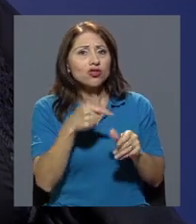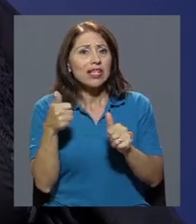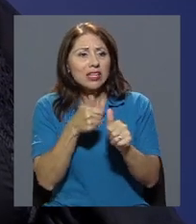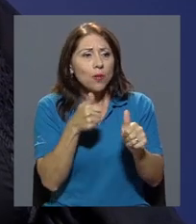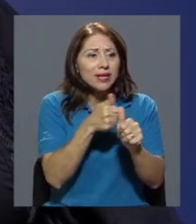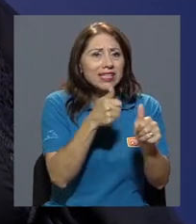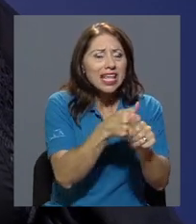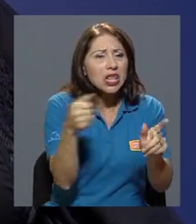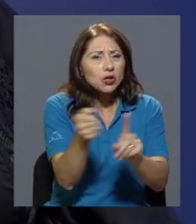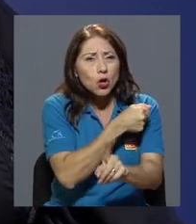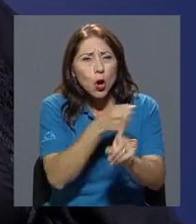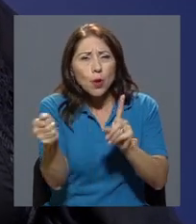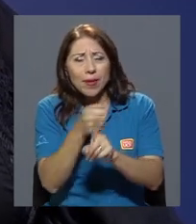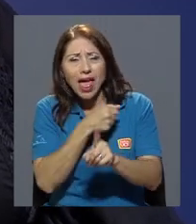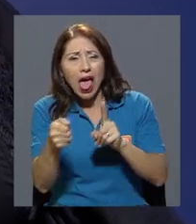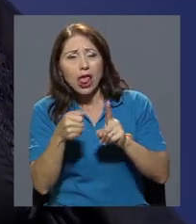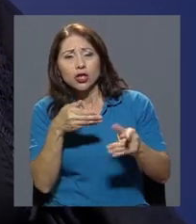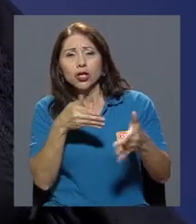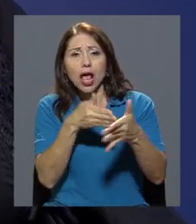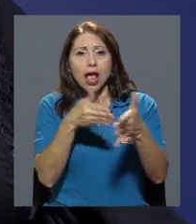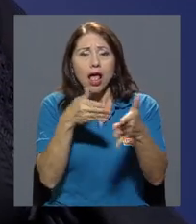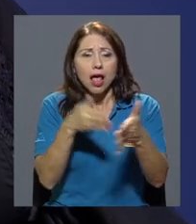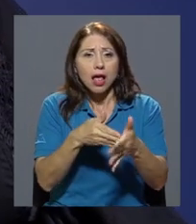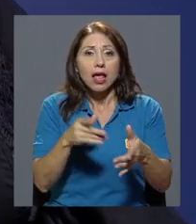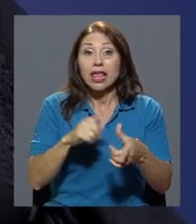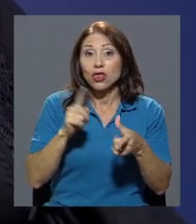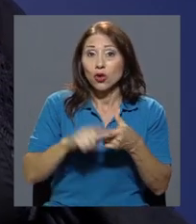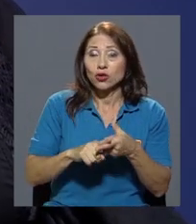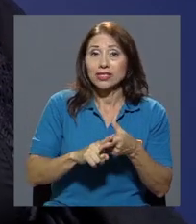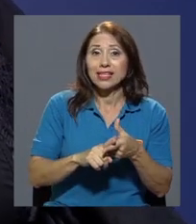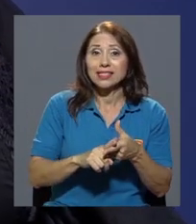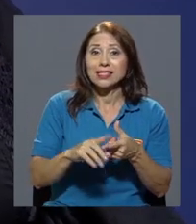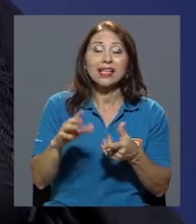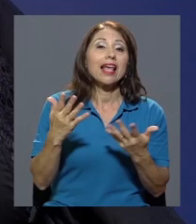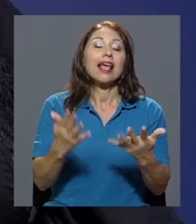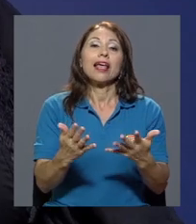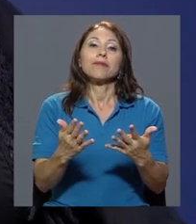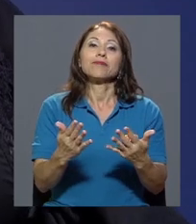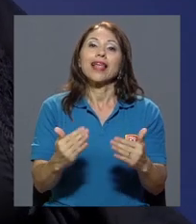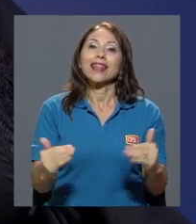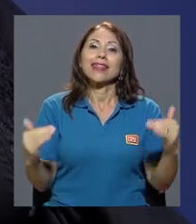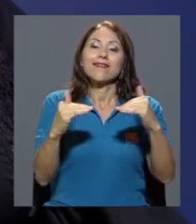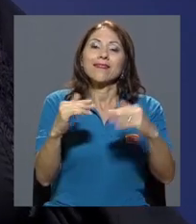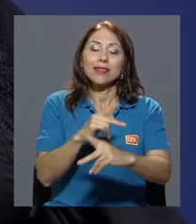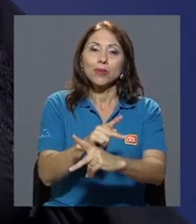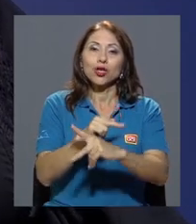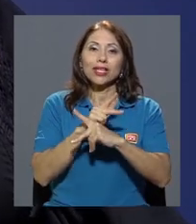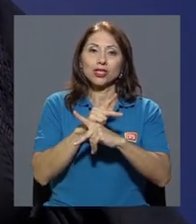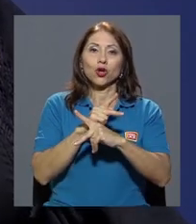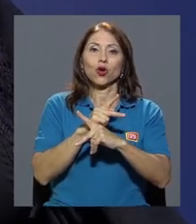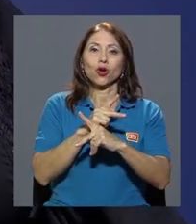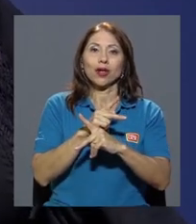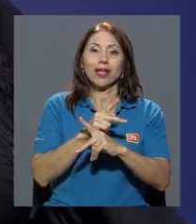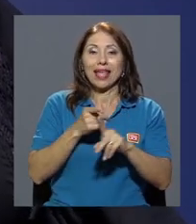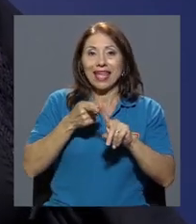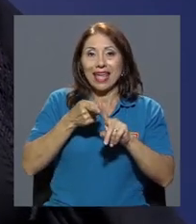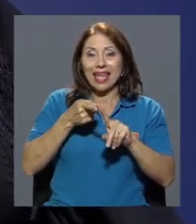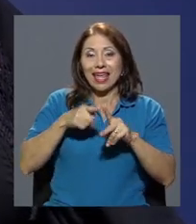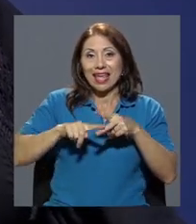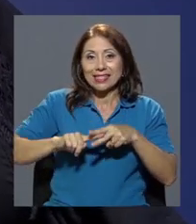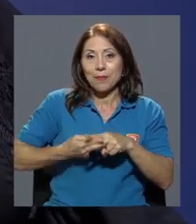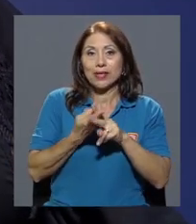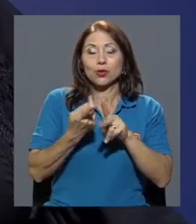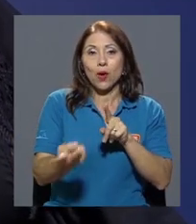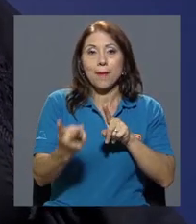sido perseguidos, están siendo hostigados. Entonces, es decir, el mecanismo de protección que se empezó a